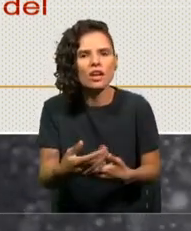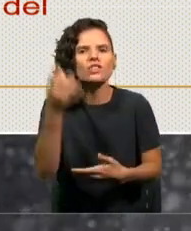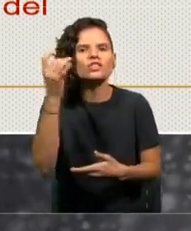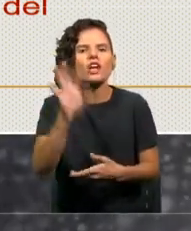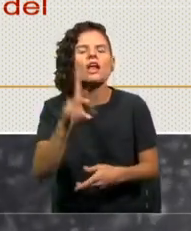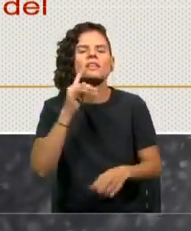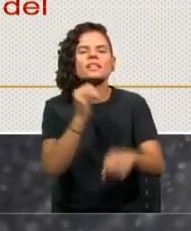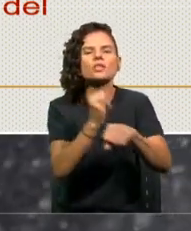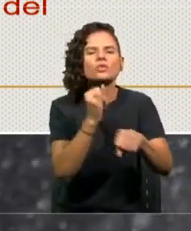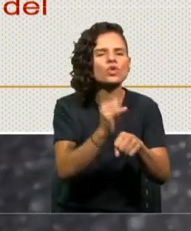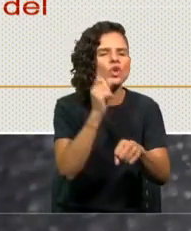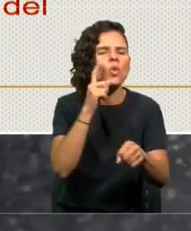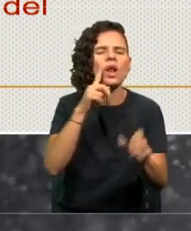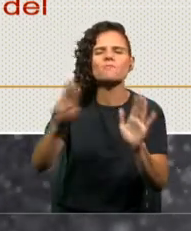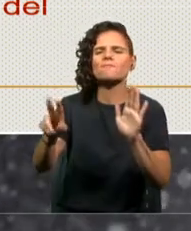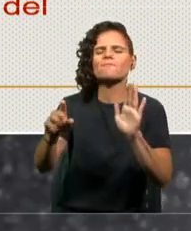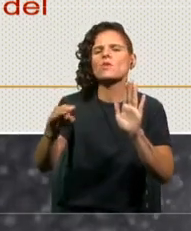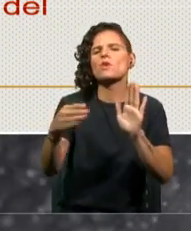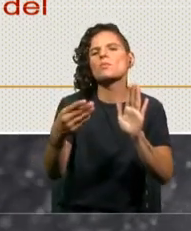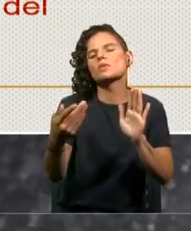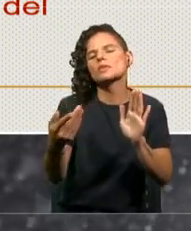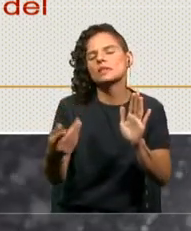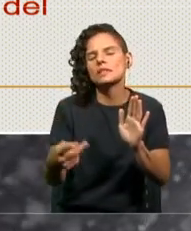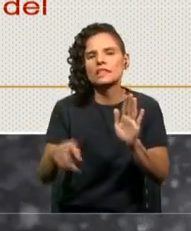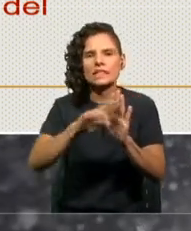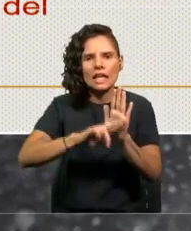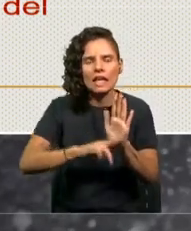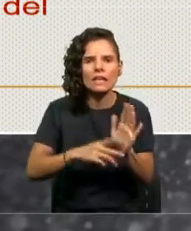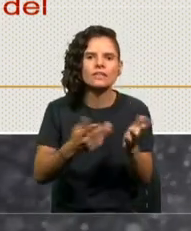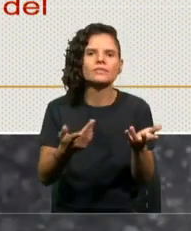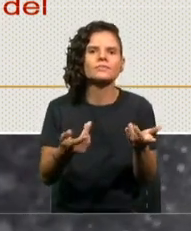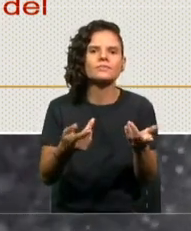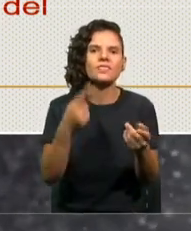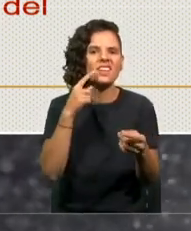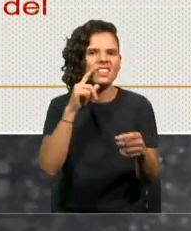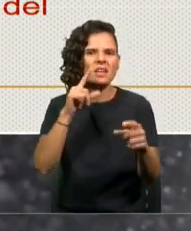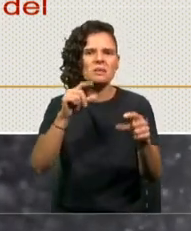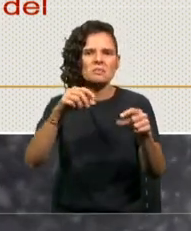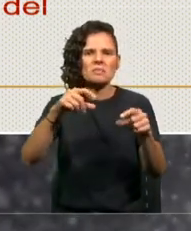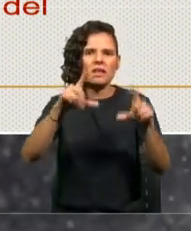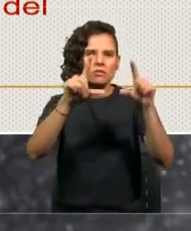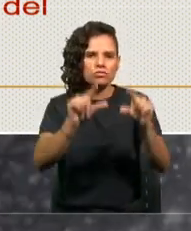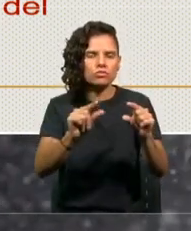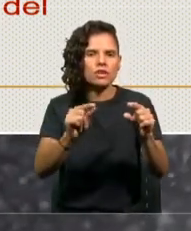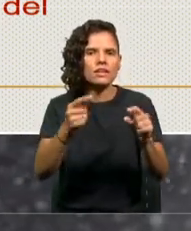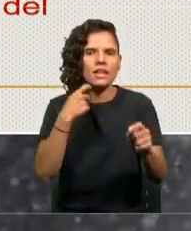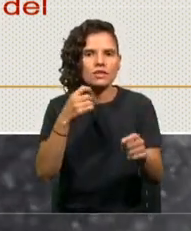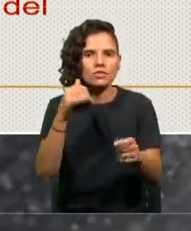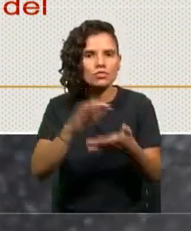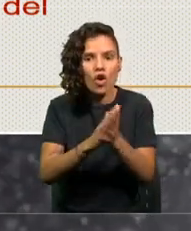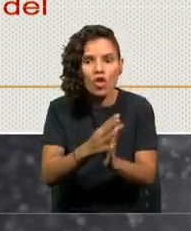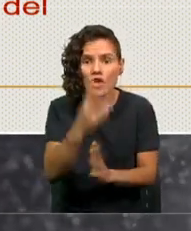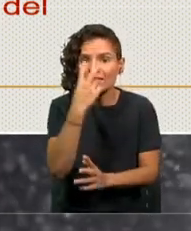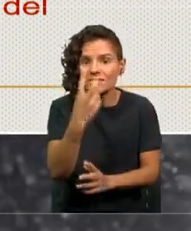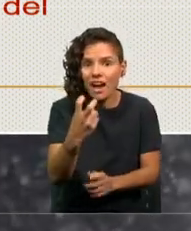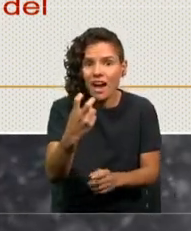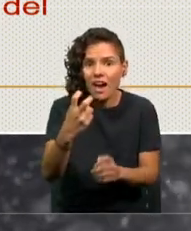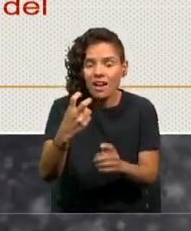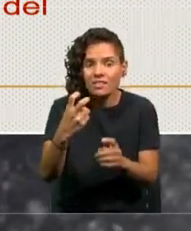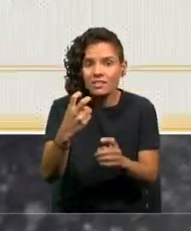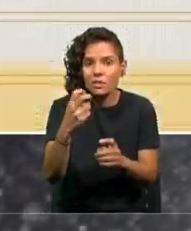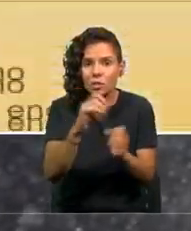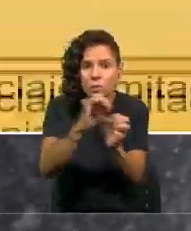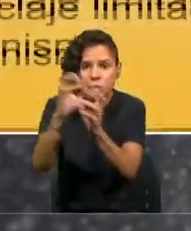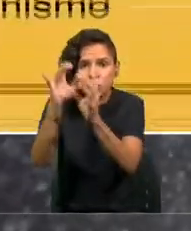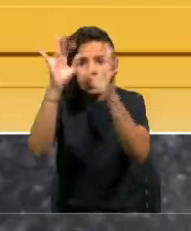institucionales. ¿Qué quiere decir la mitigación? Quiere decir enfrentar la reducción de emisiones. Por lo tanto, el tema energético.